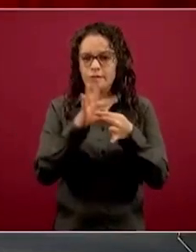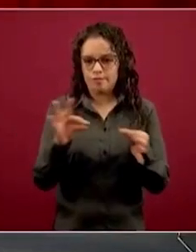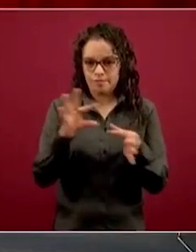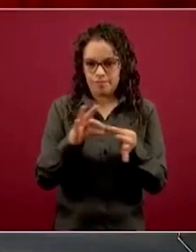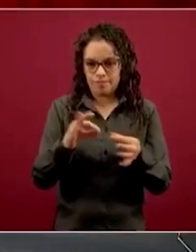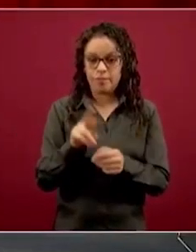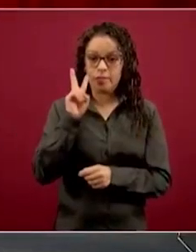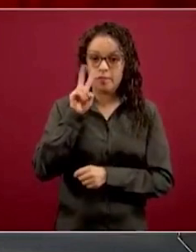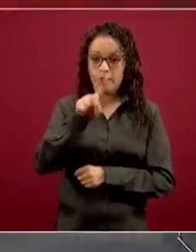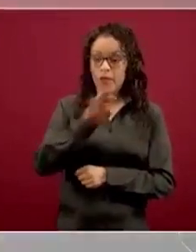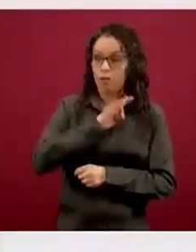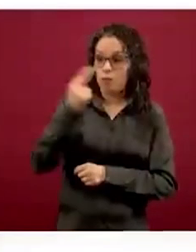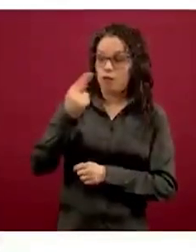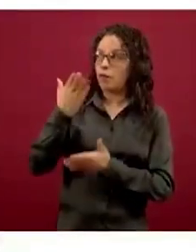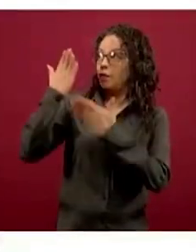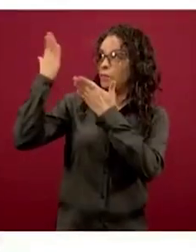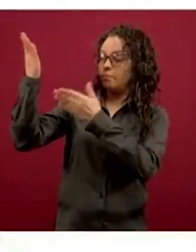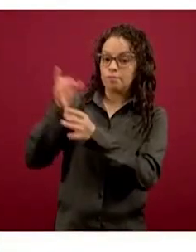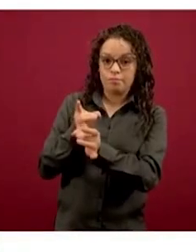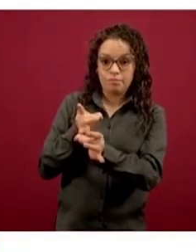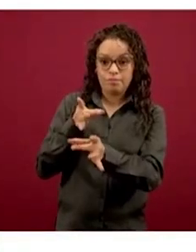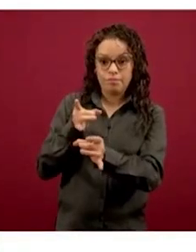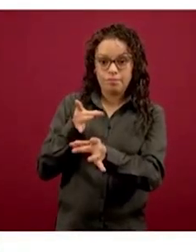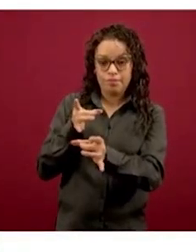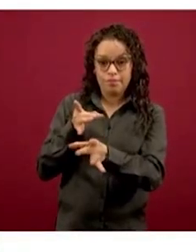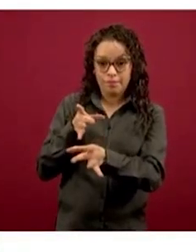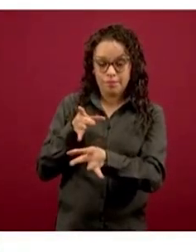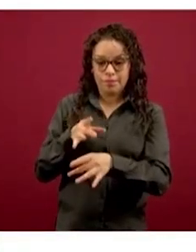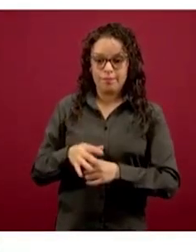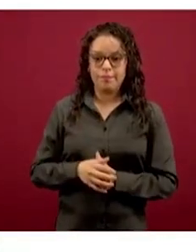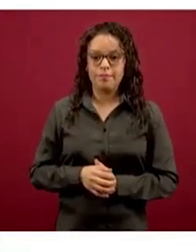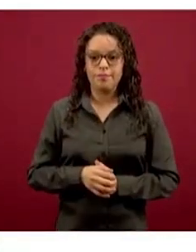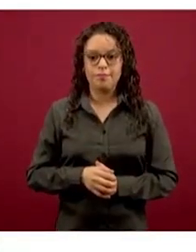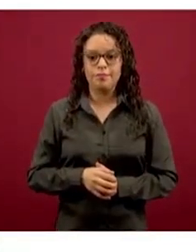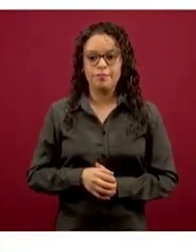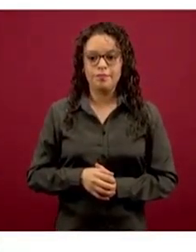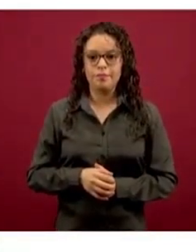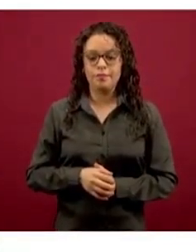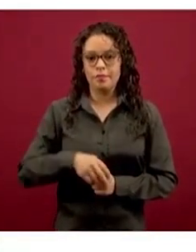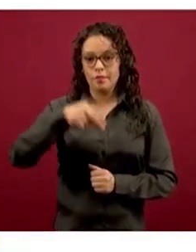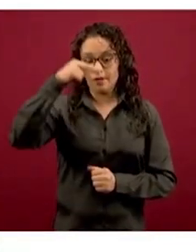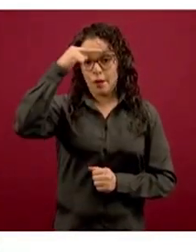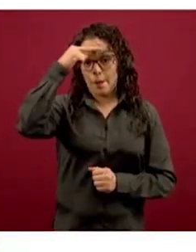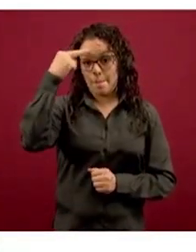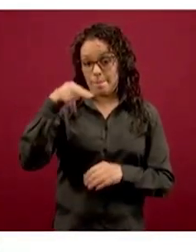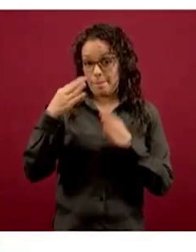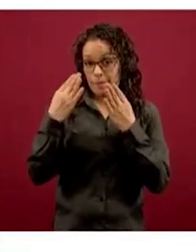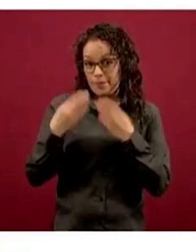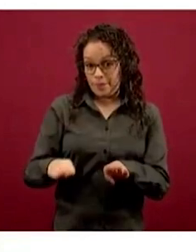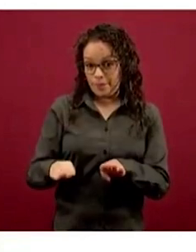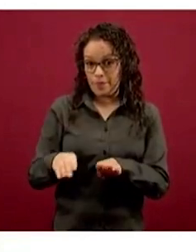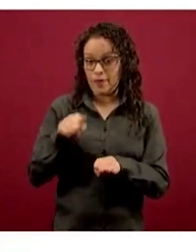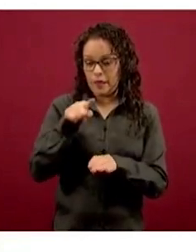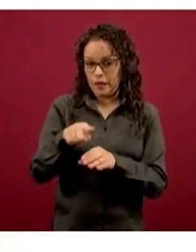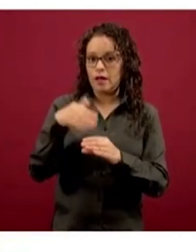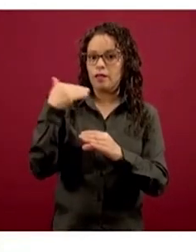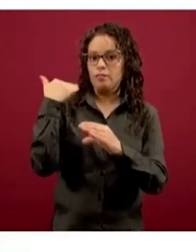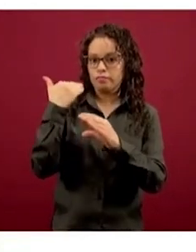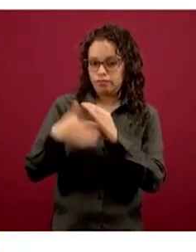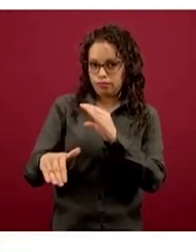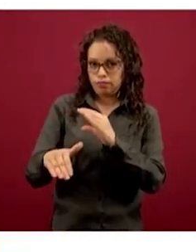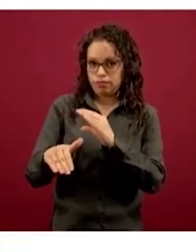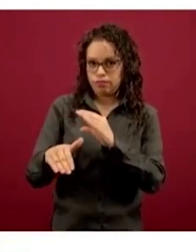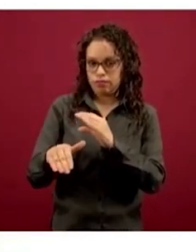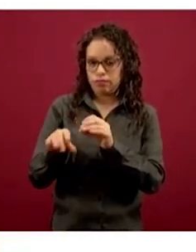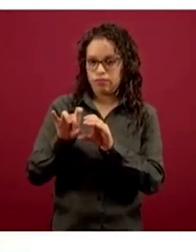flecha, Banco de México está echando a andar este SPEI que le presta la tesorería